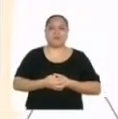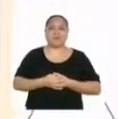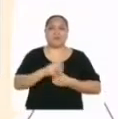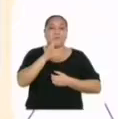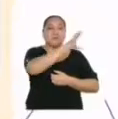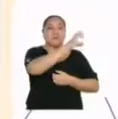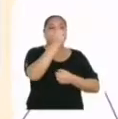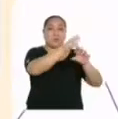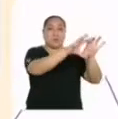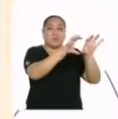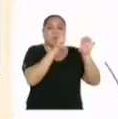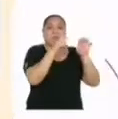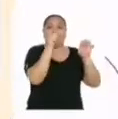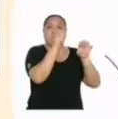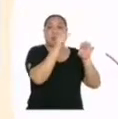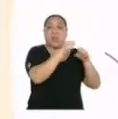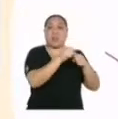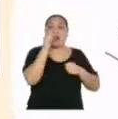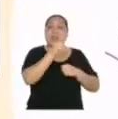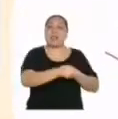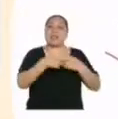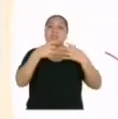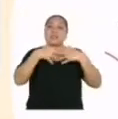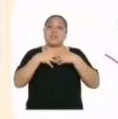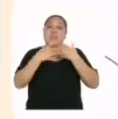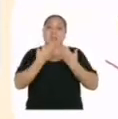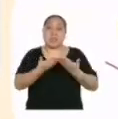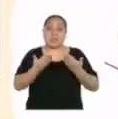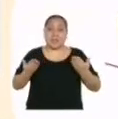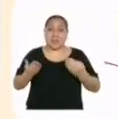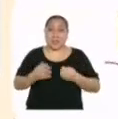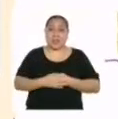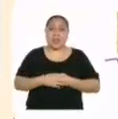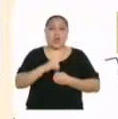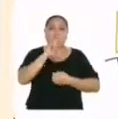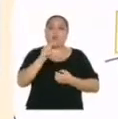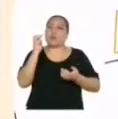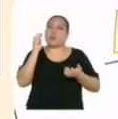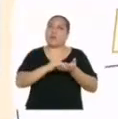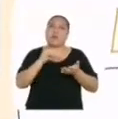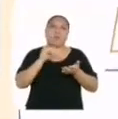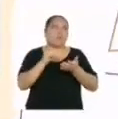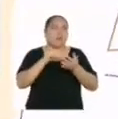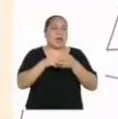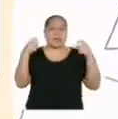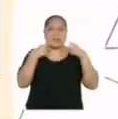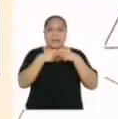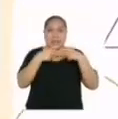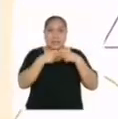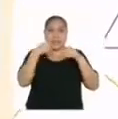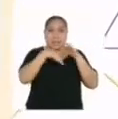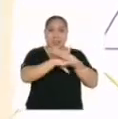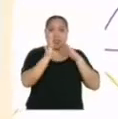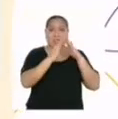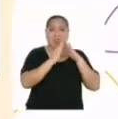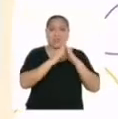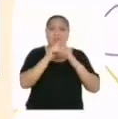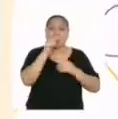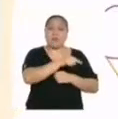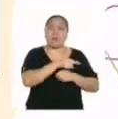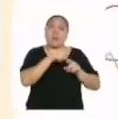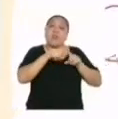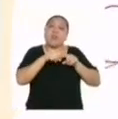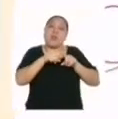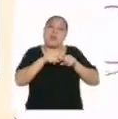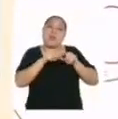La refrigeradora es el electrodoméstico que consume más electricidad en el hogar. Su rendimiento